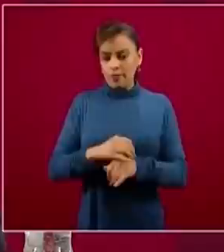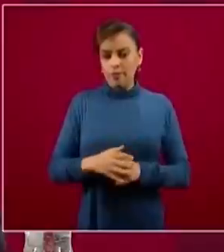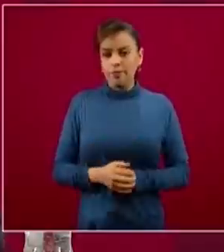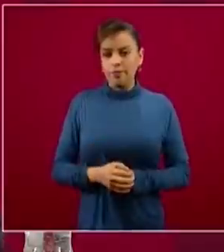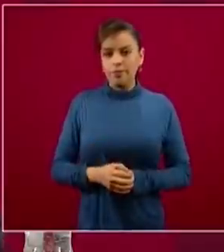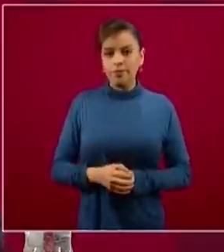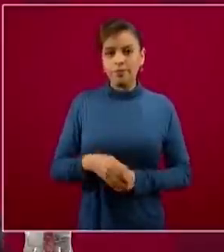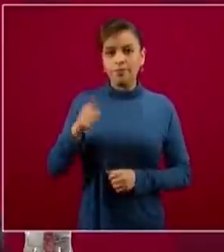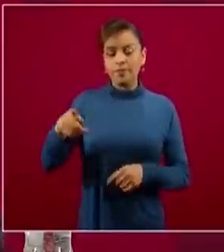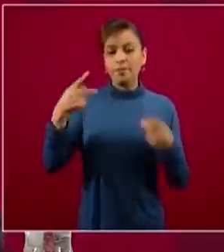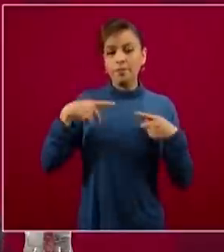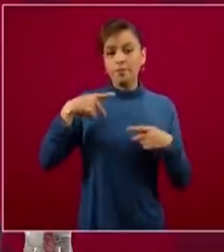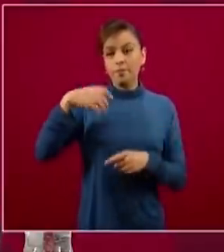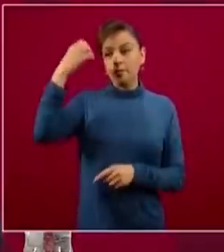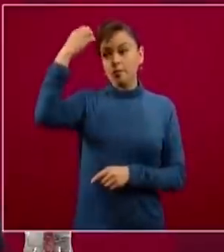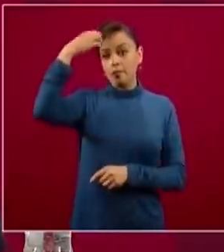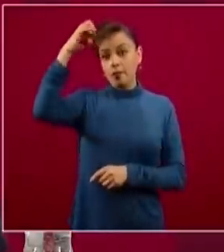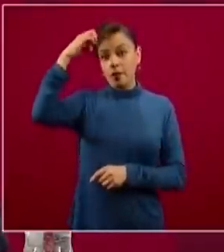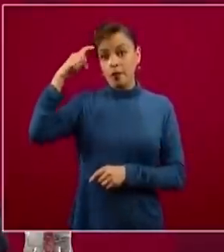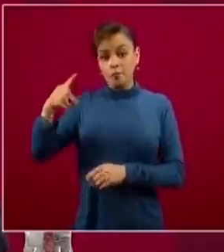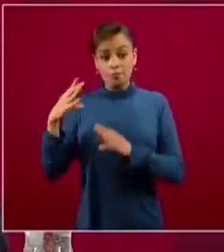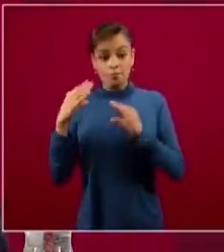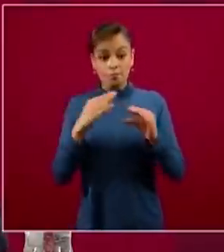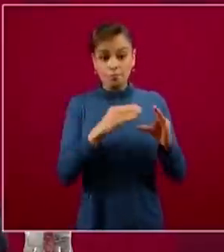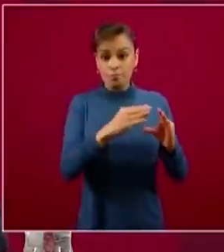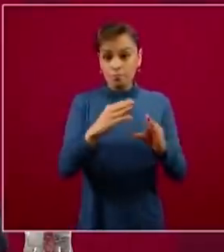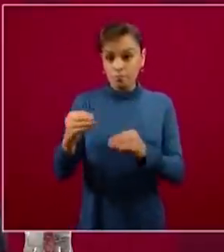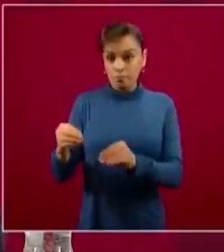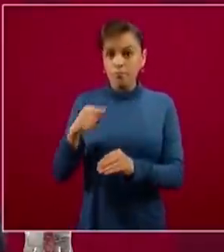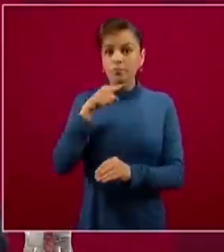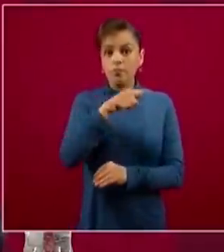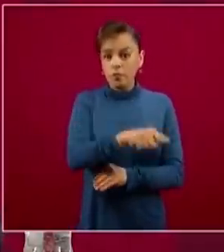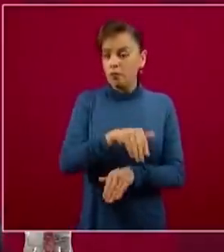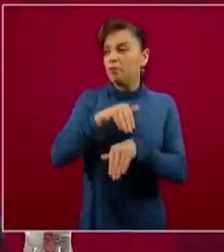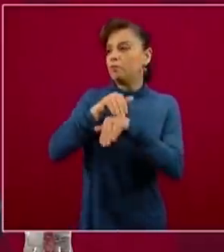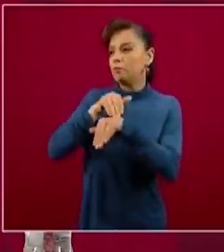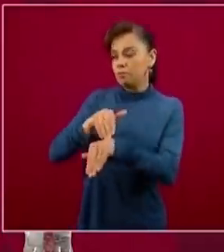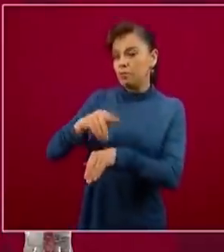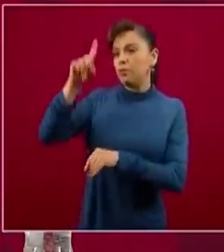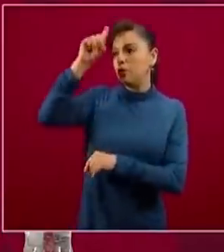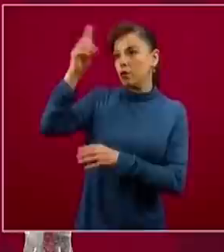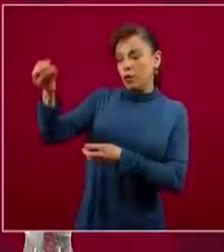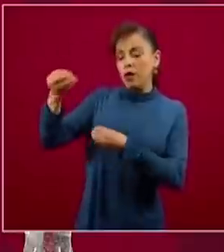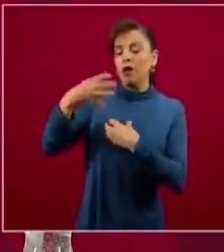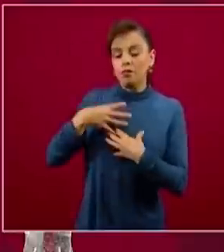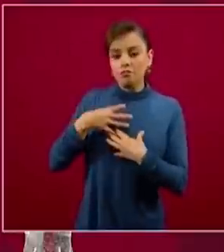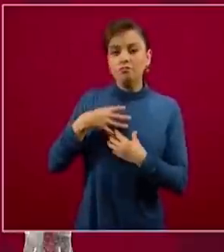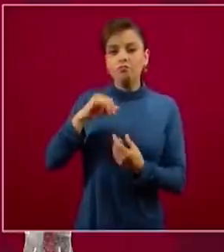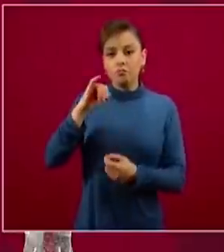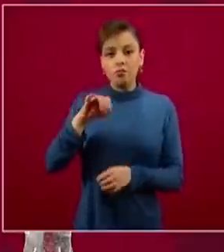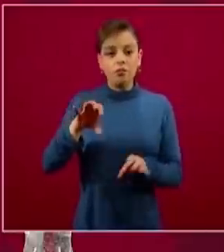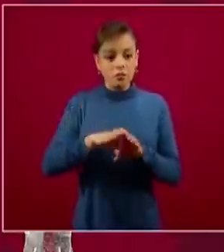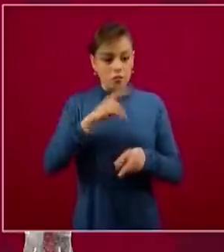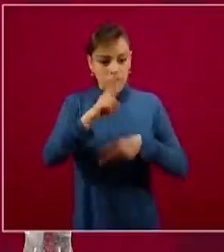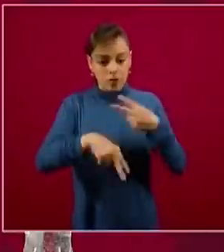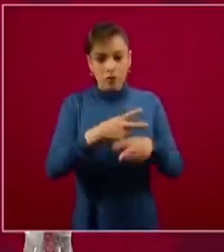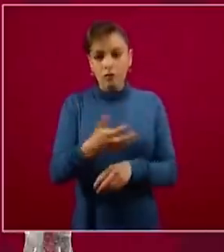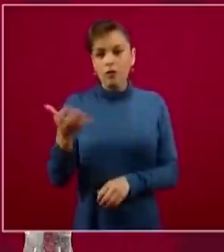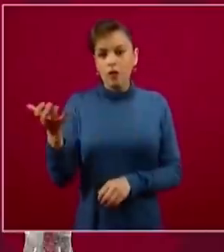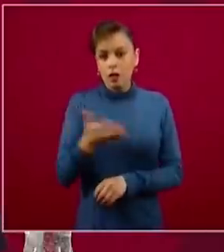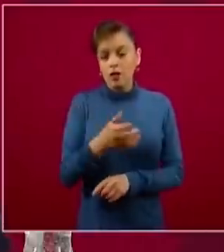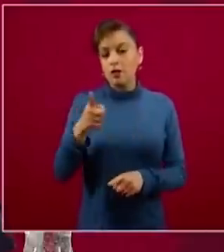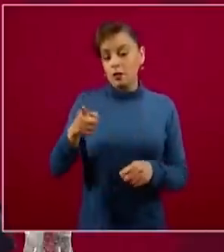la unidad clínica, atiendan a todas las indicaciones y sólo acepten practicar procedimientos que sean